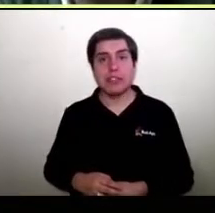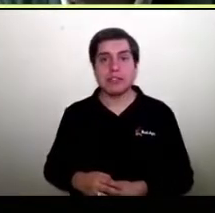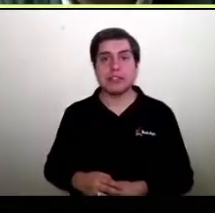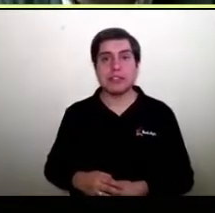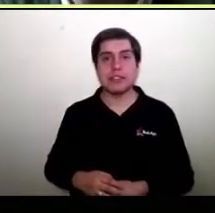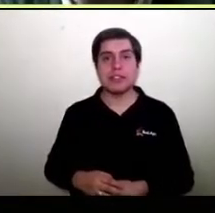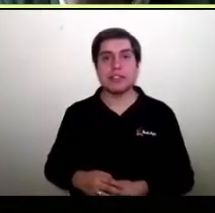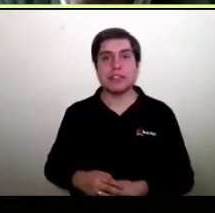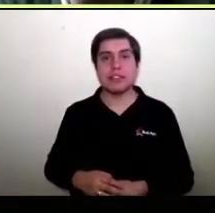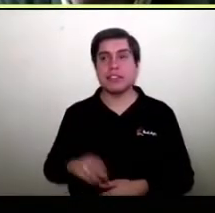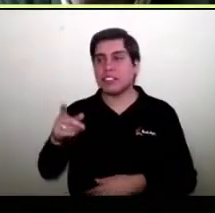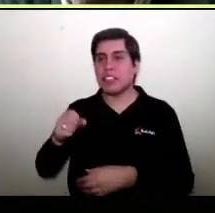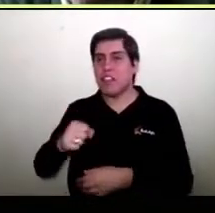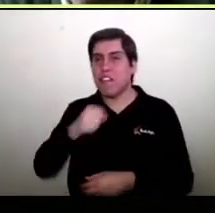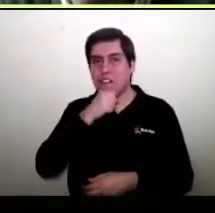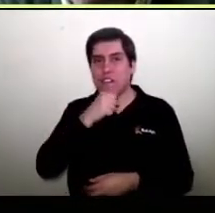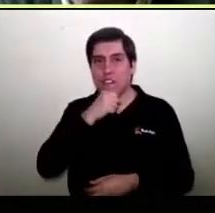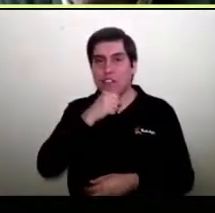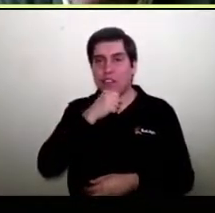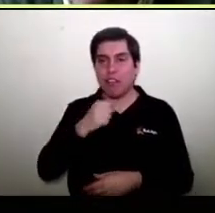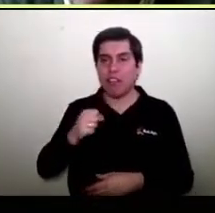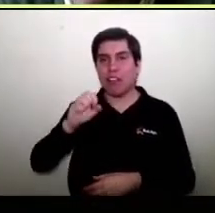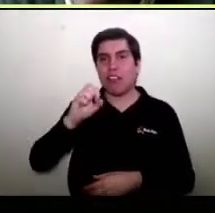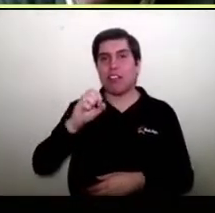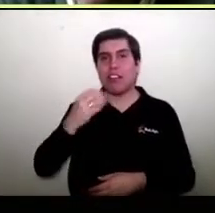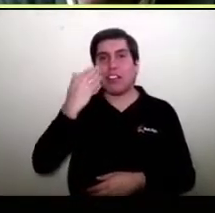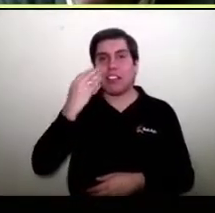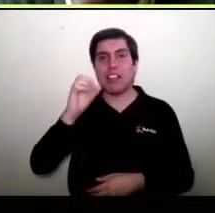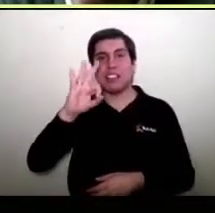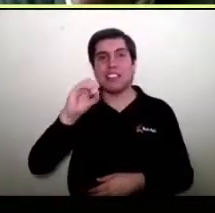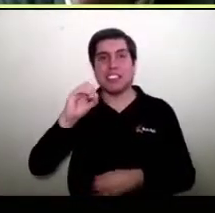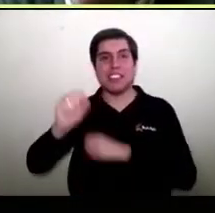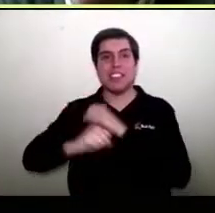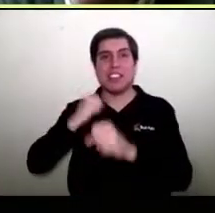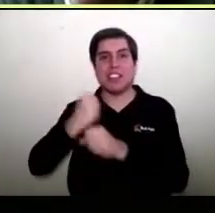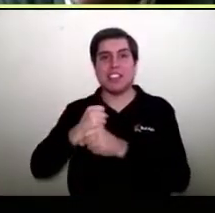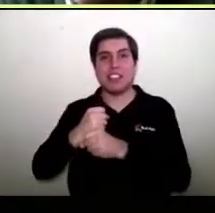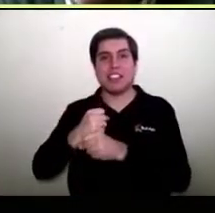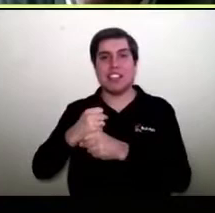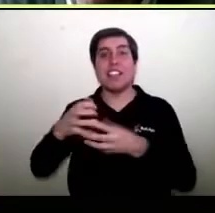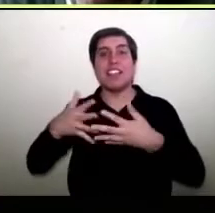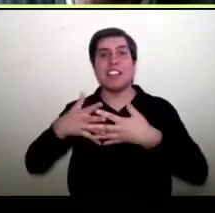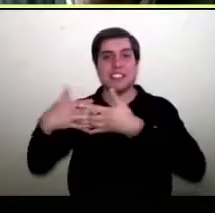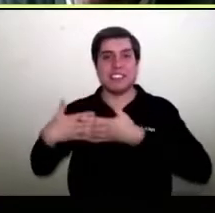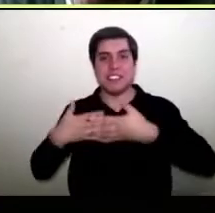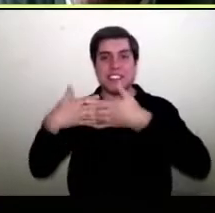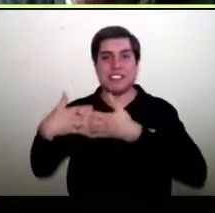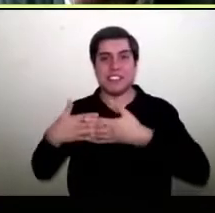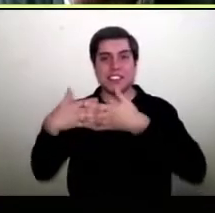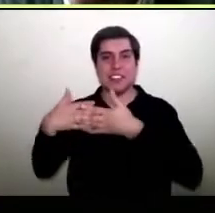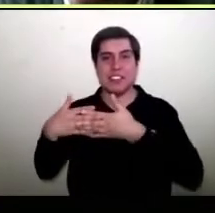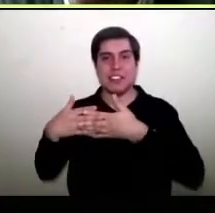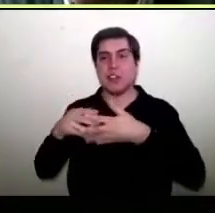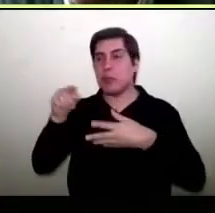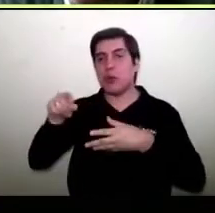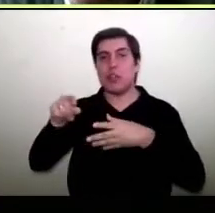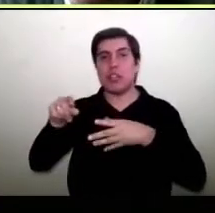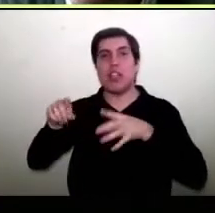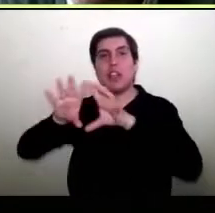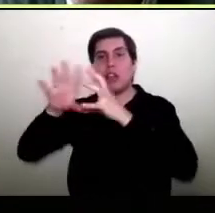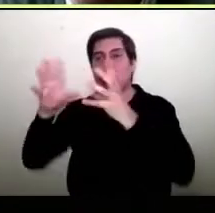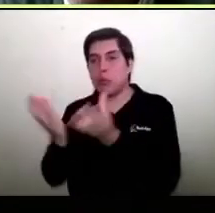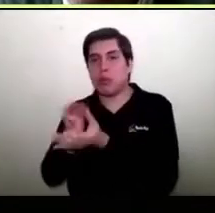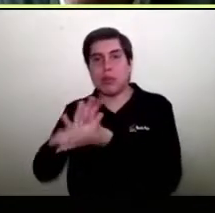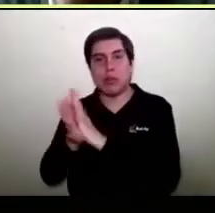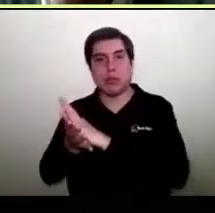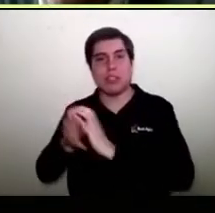Es decir, no es nuevo, tiene más de 30 años, o casi llegando a los 28. Y fue creado en Estados Unidos, pero hoy está presente en casi todo el mundo. En Chile,